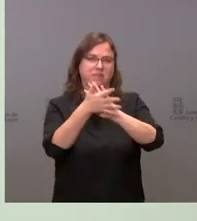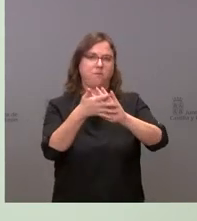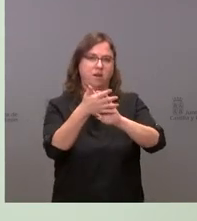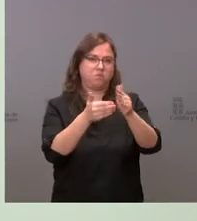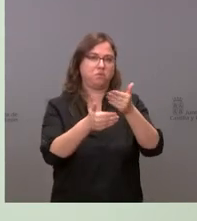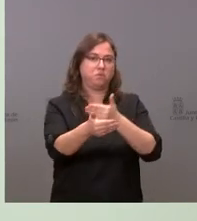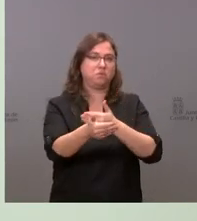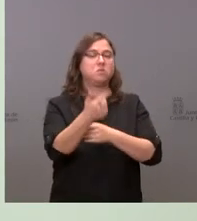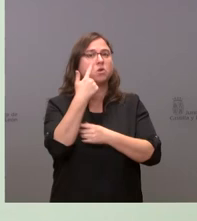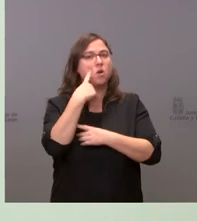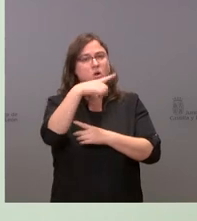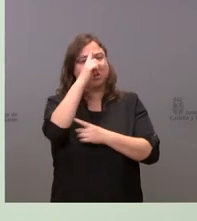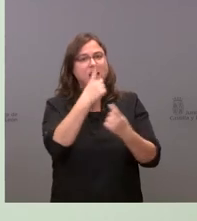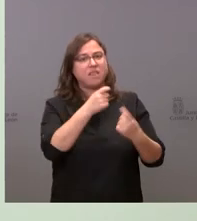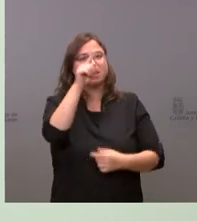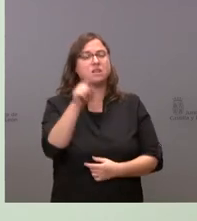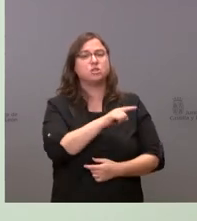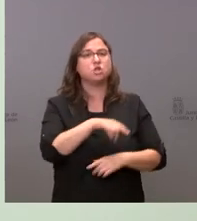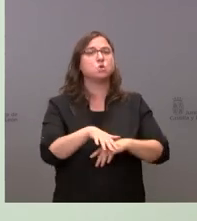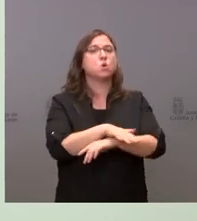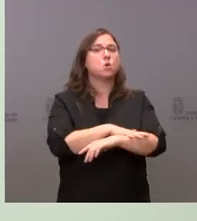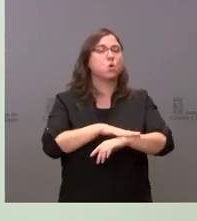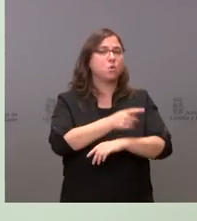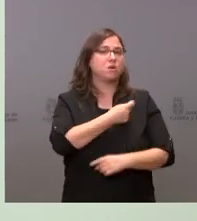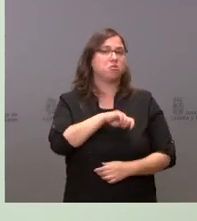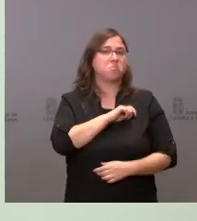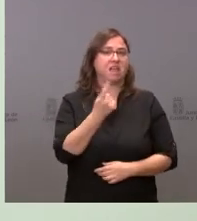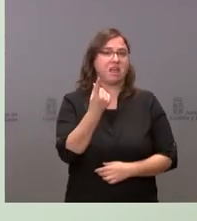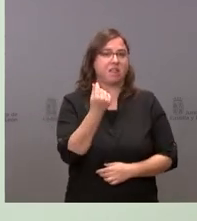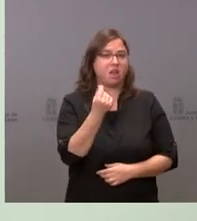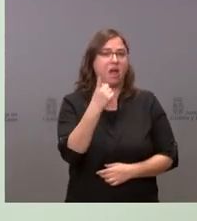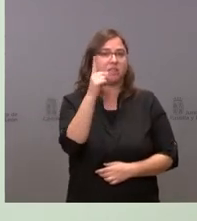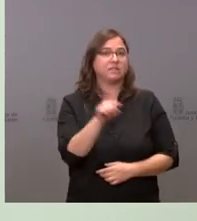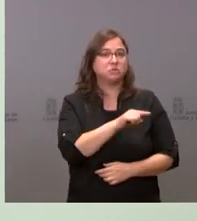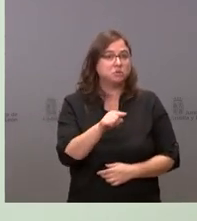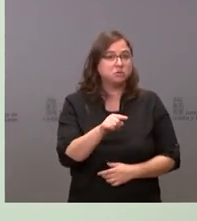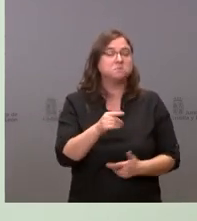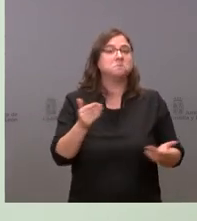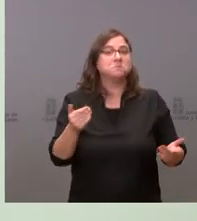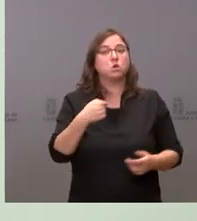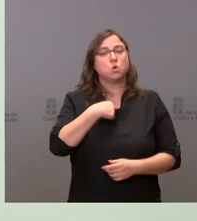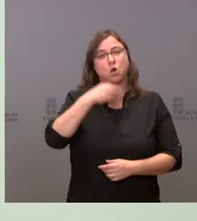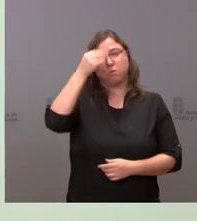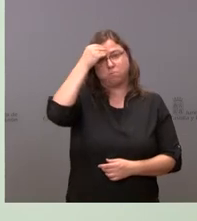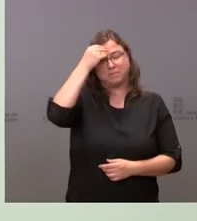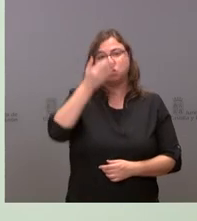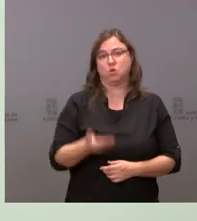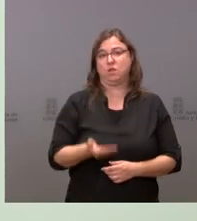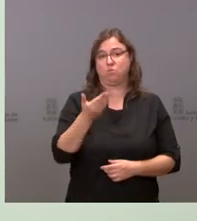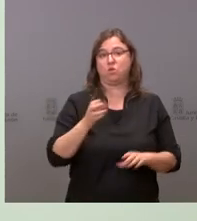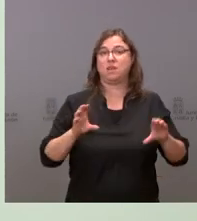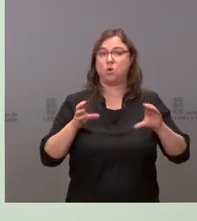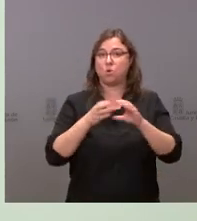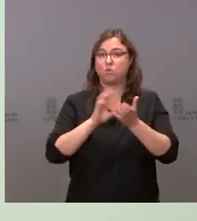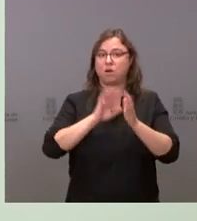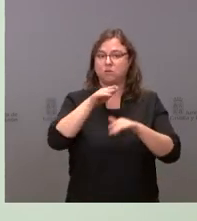sé si se va a necesitar por parte del gobierno de España esas cantidades en cualquier caso creo que es importante que la Junta diera ese